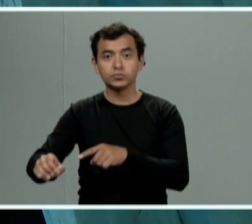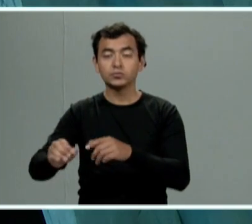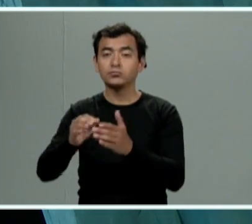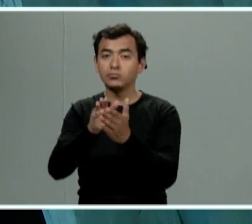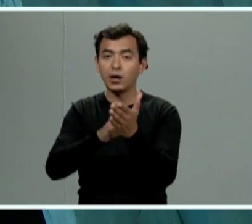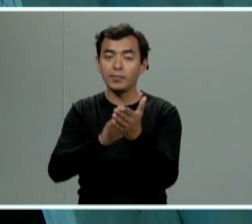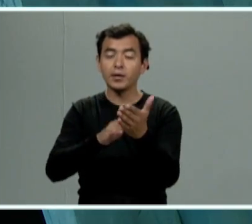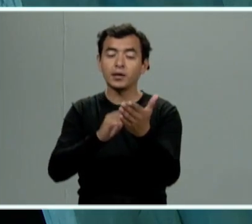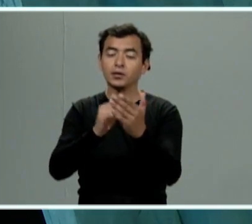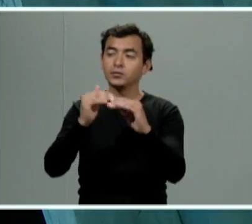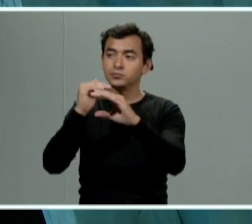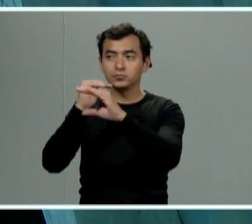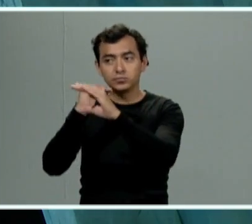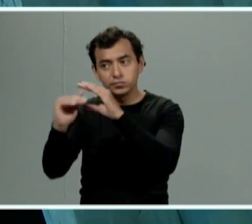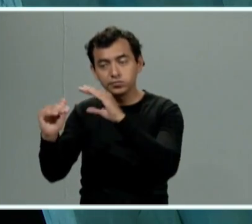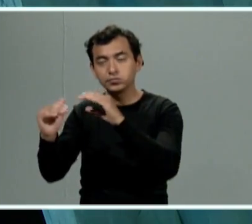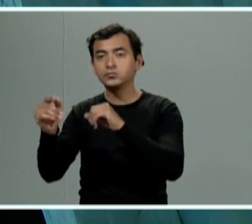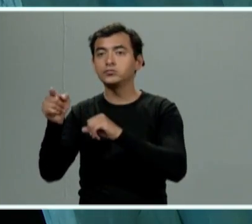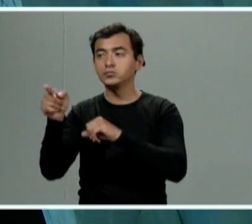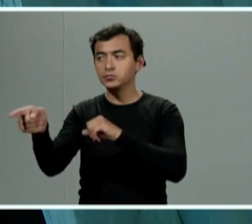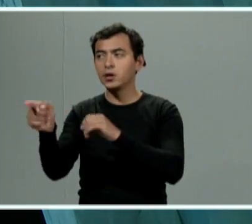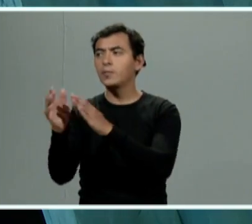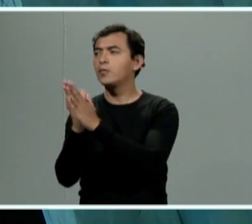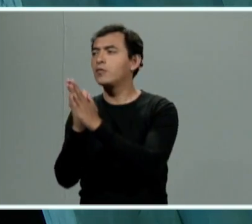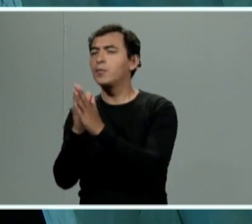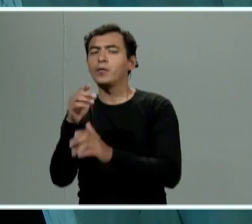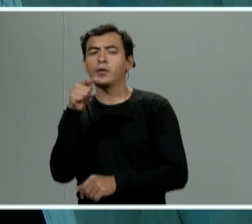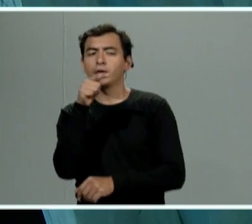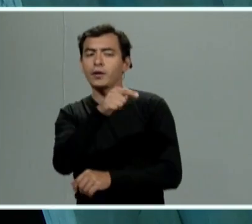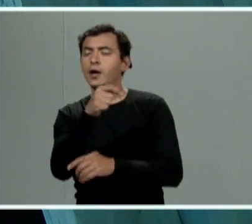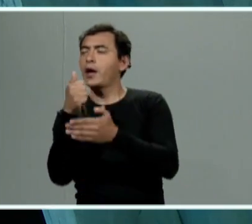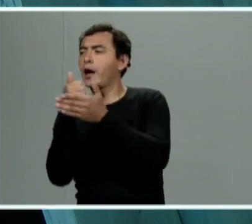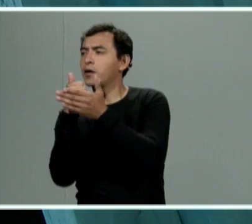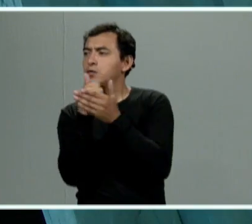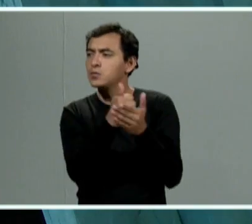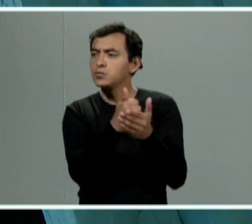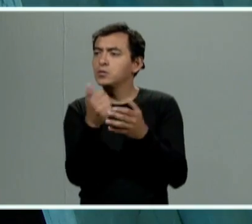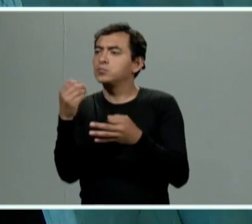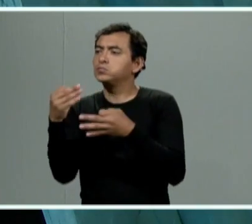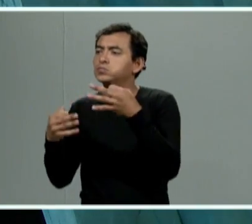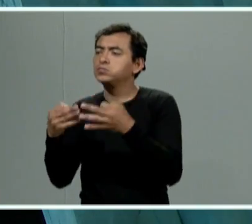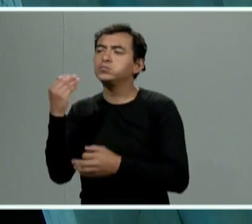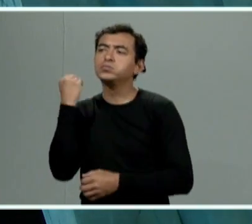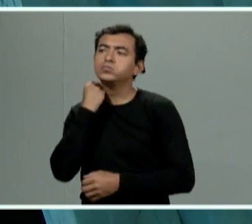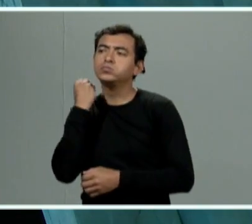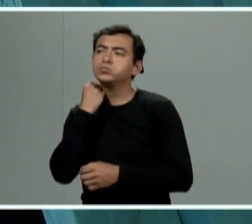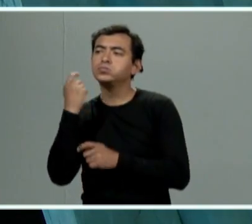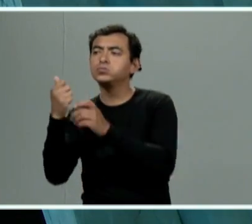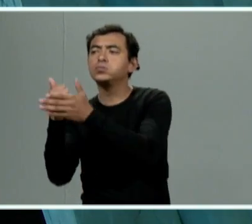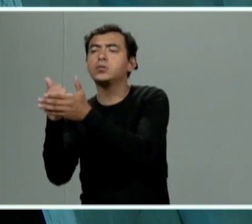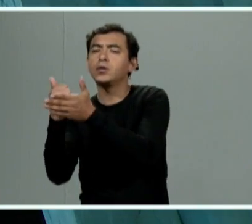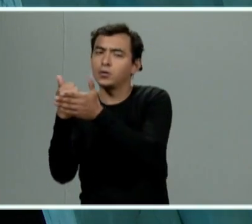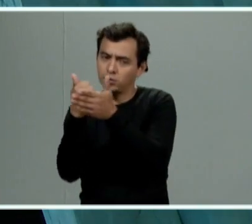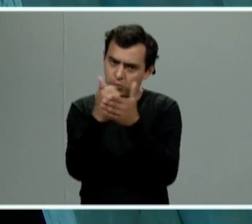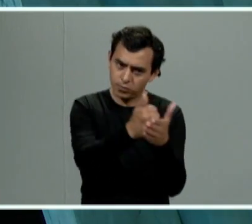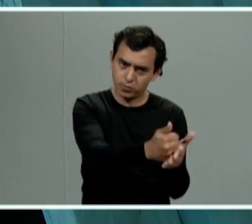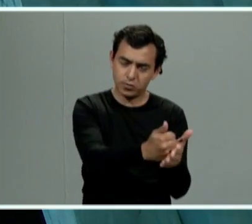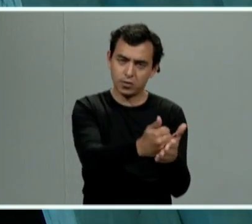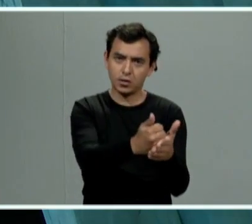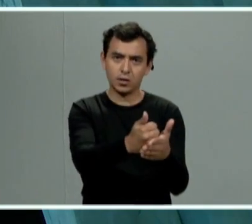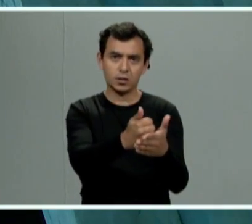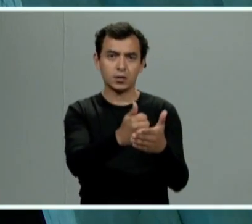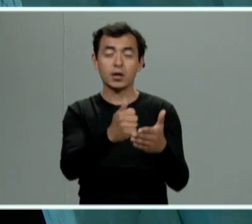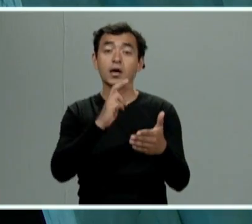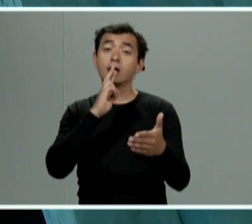estatal de atención integral a víctimas solicitándose de la designación de un asesor jurídico la comisión mediante oficio nos va a